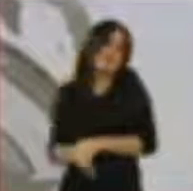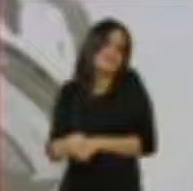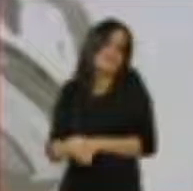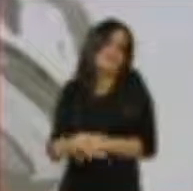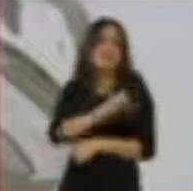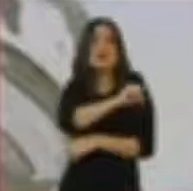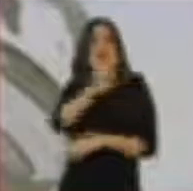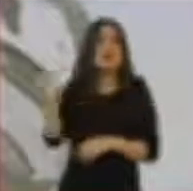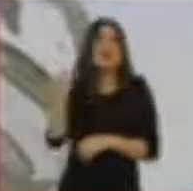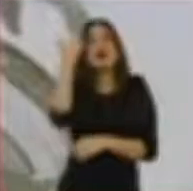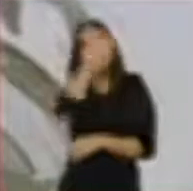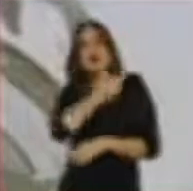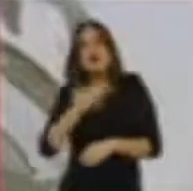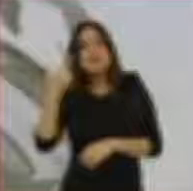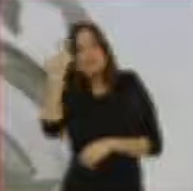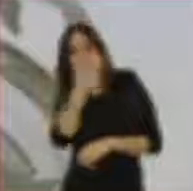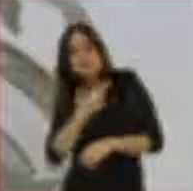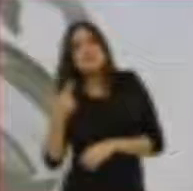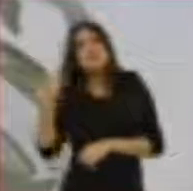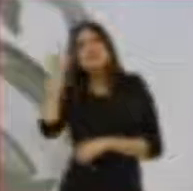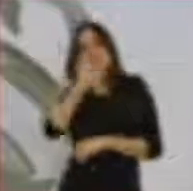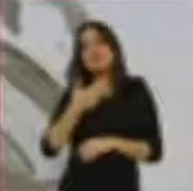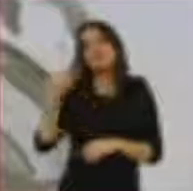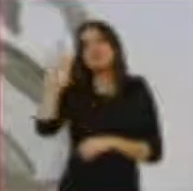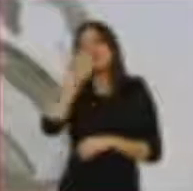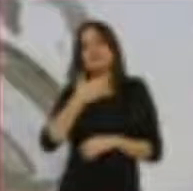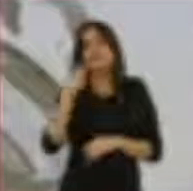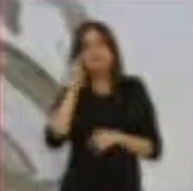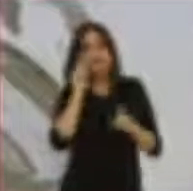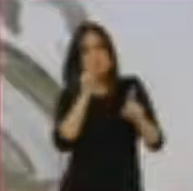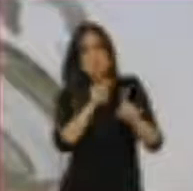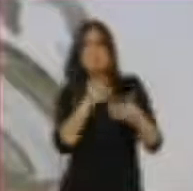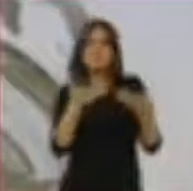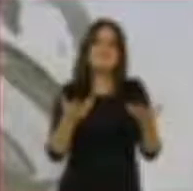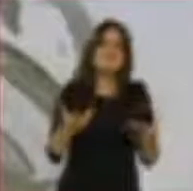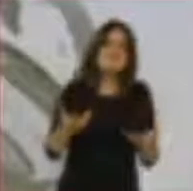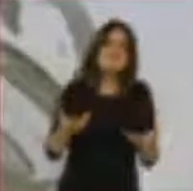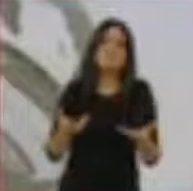a la posición o al cargo, o en realidad está